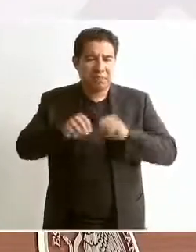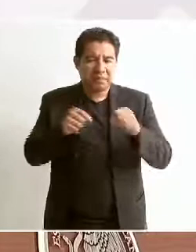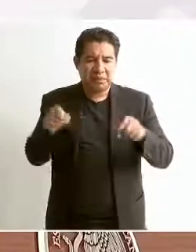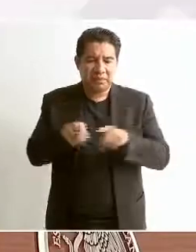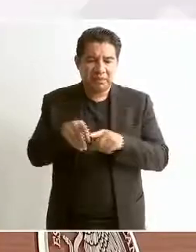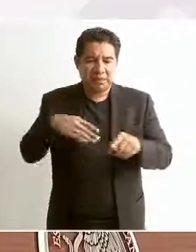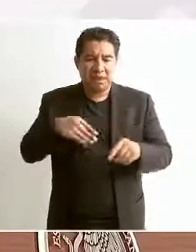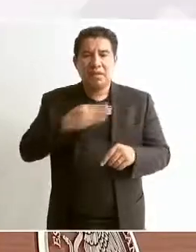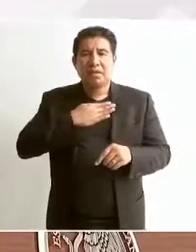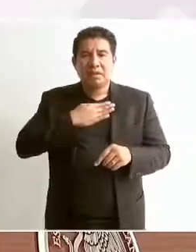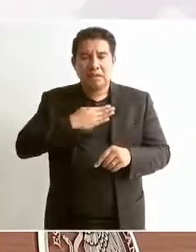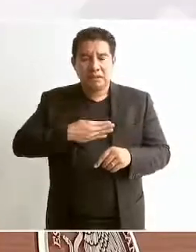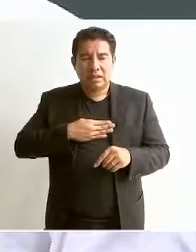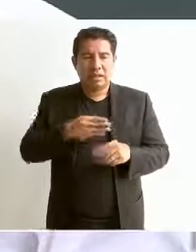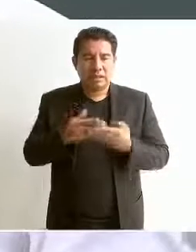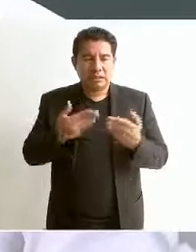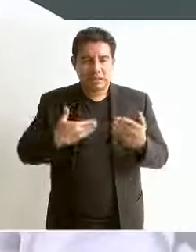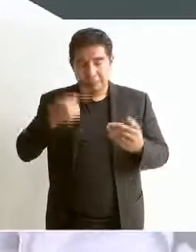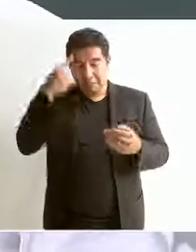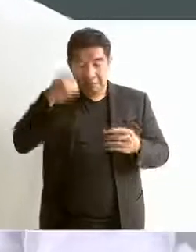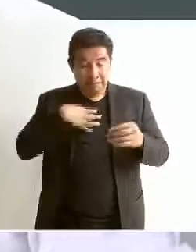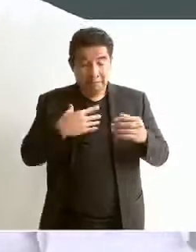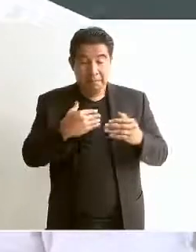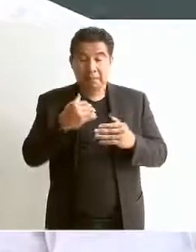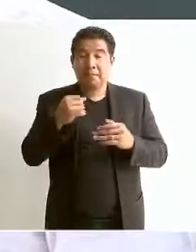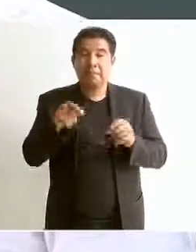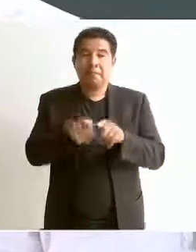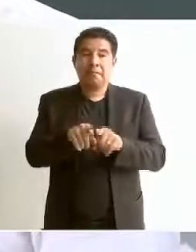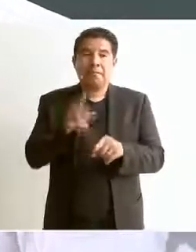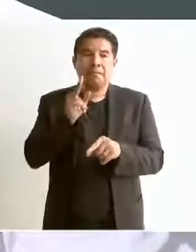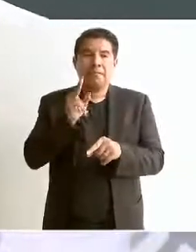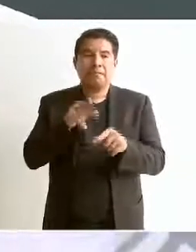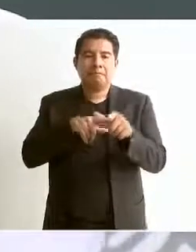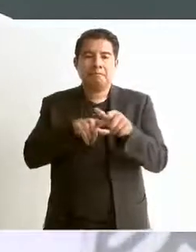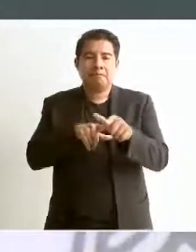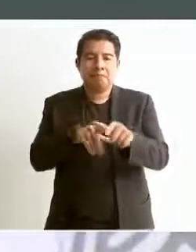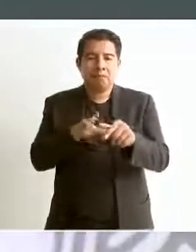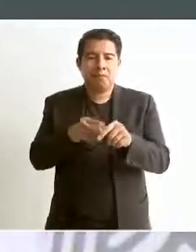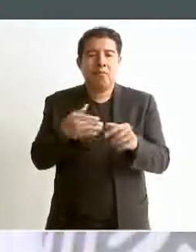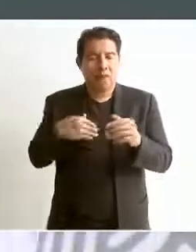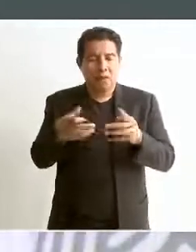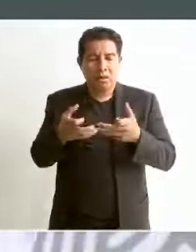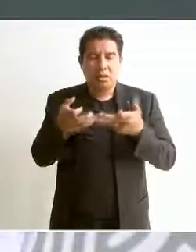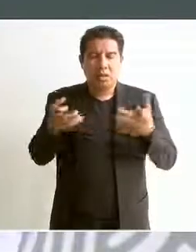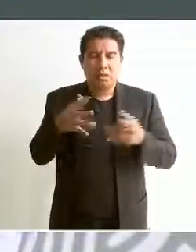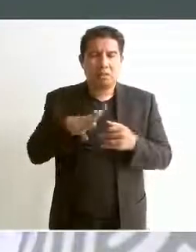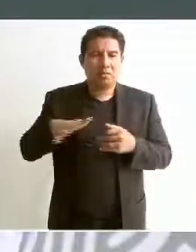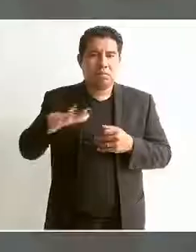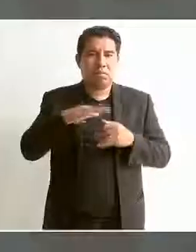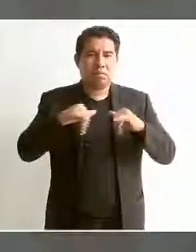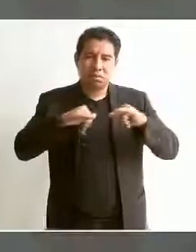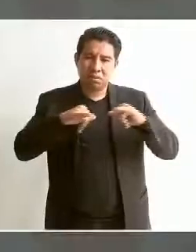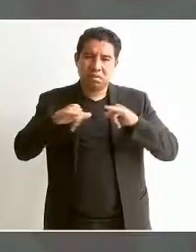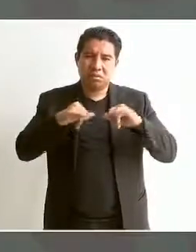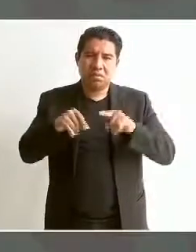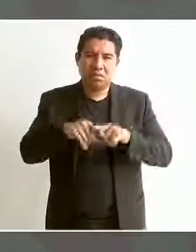el saqueo, para quedarse con las tierras de los pueblos originarios,